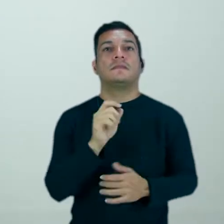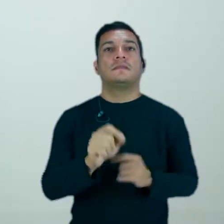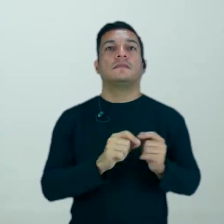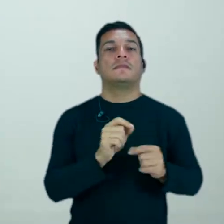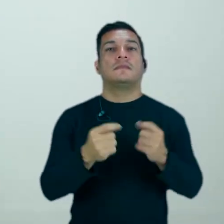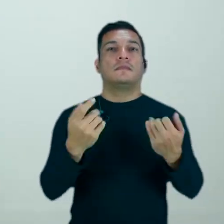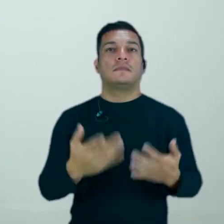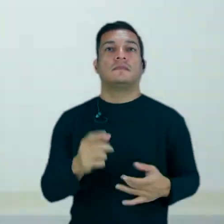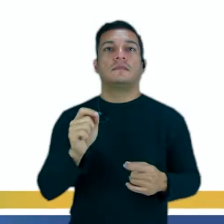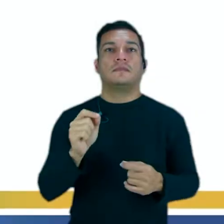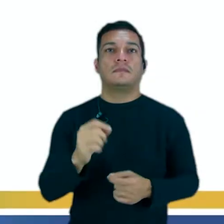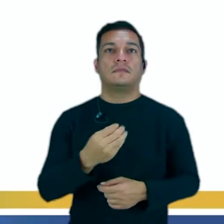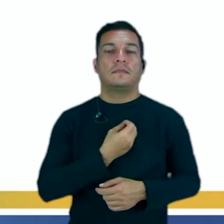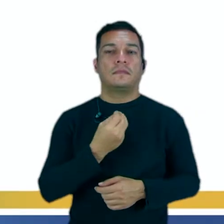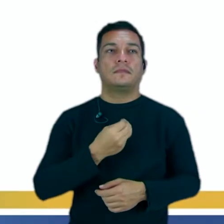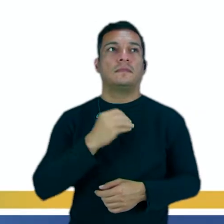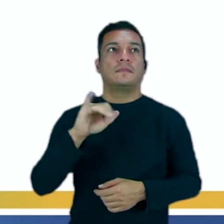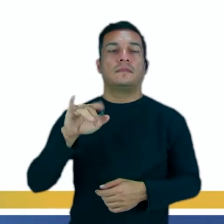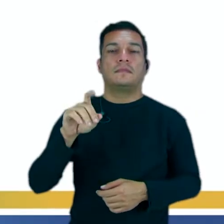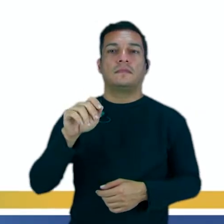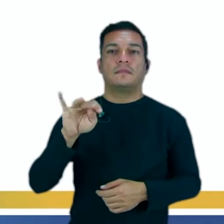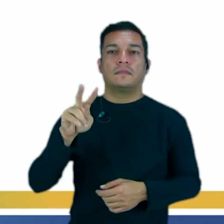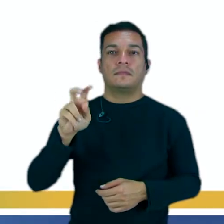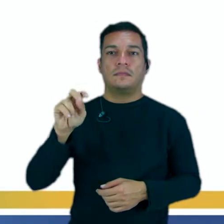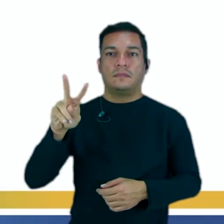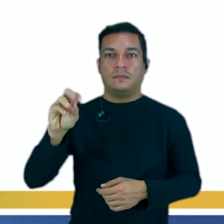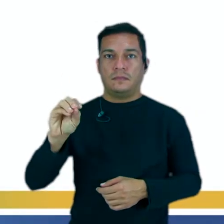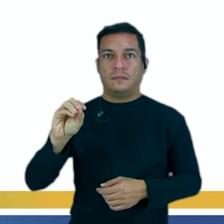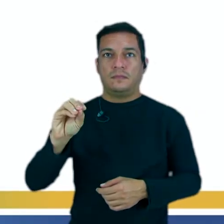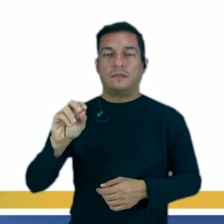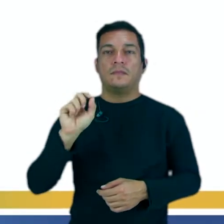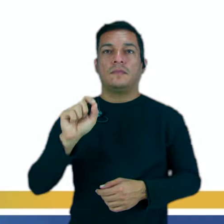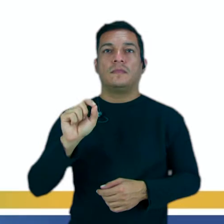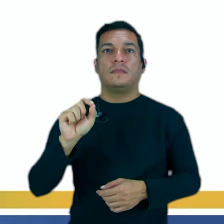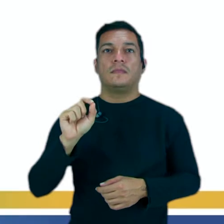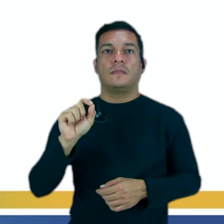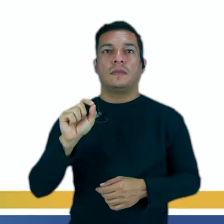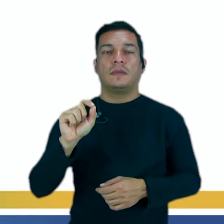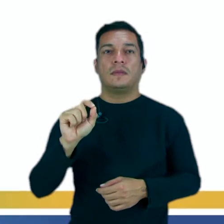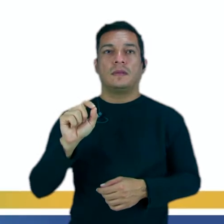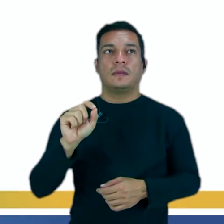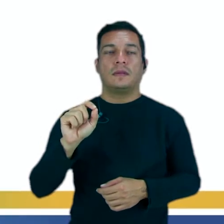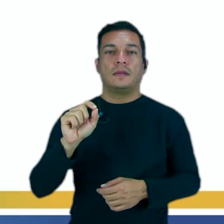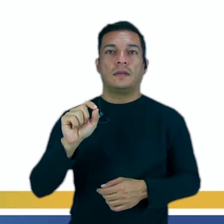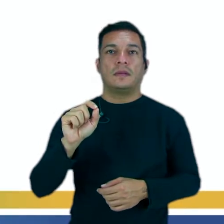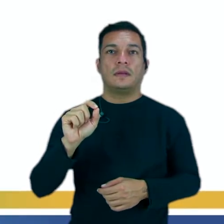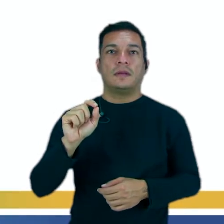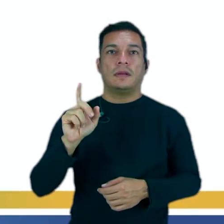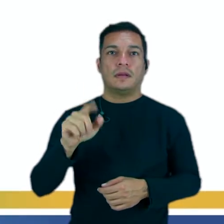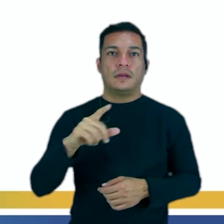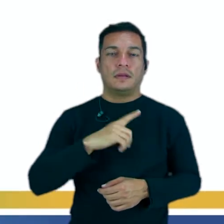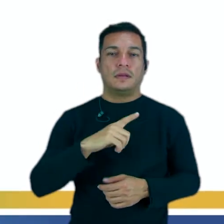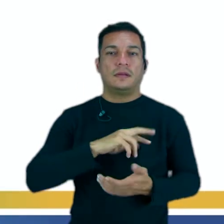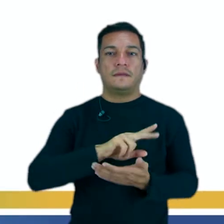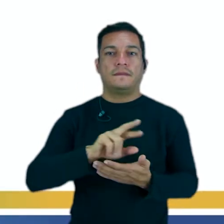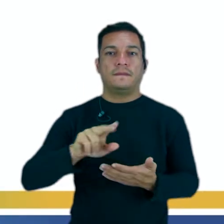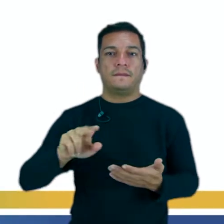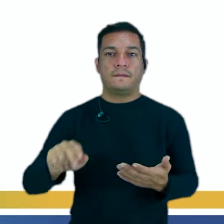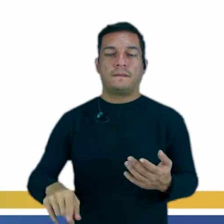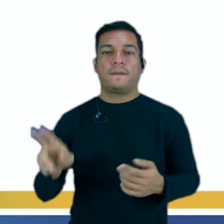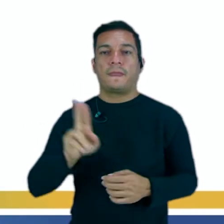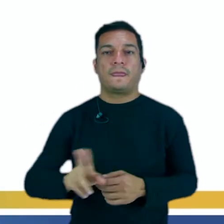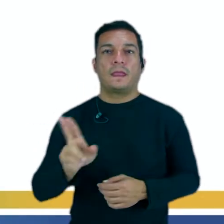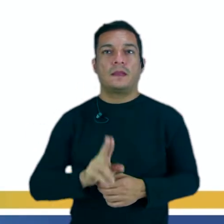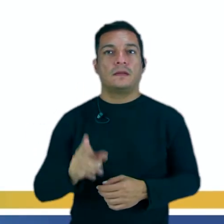poco sobre el presente de indicativo. ¿Qué sería este presente de indicativo? Él tiene varias maneras de